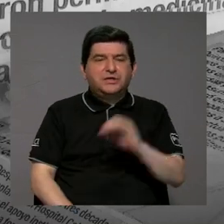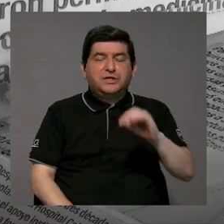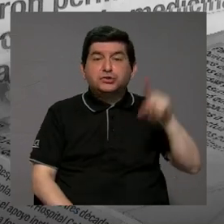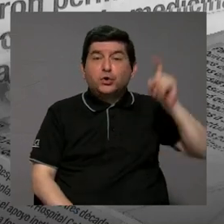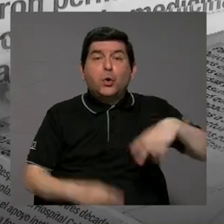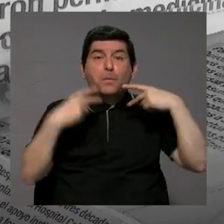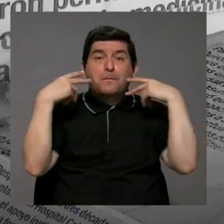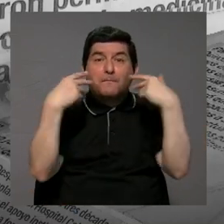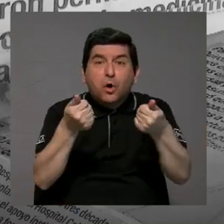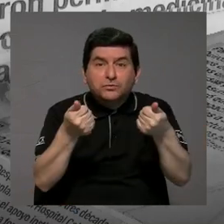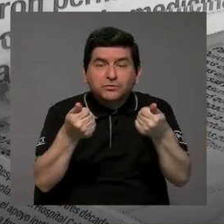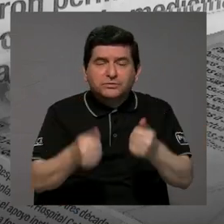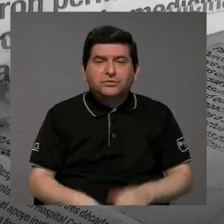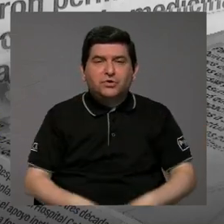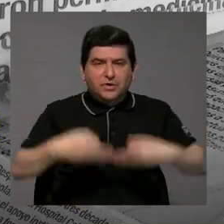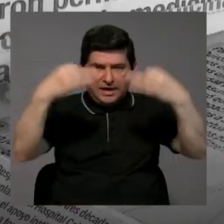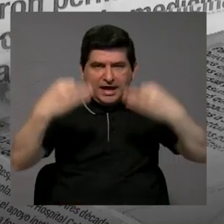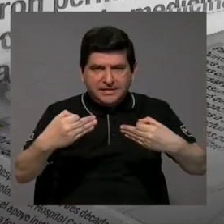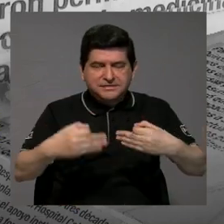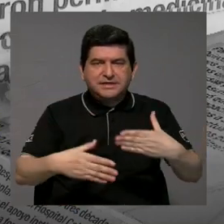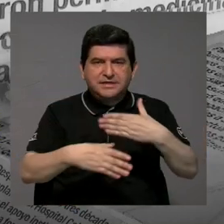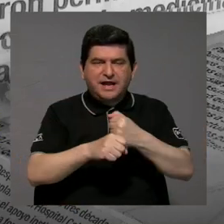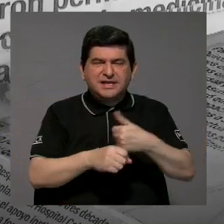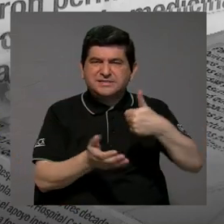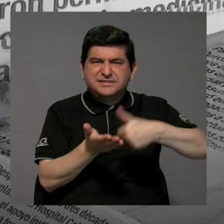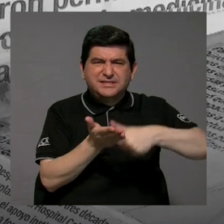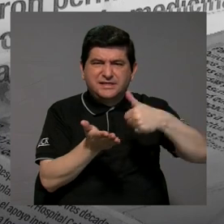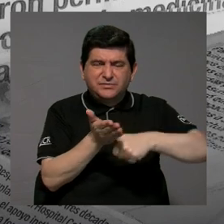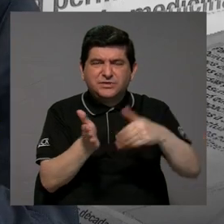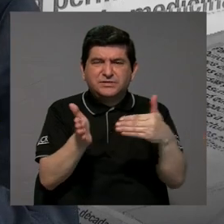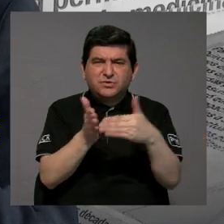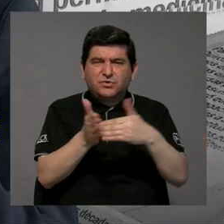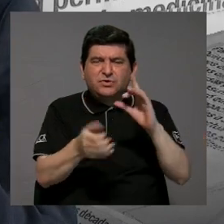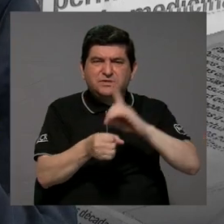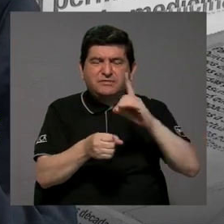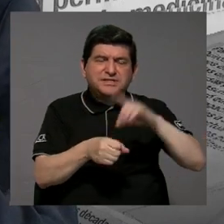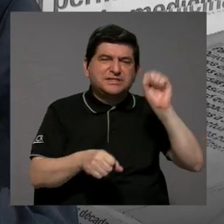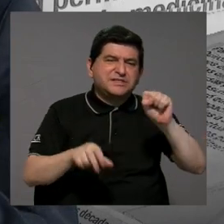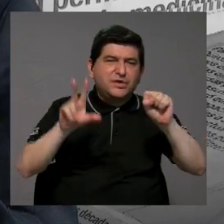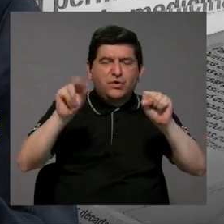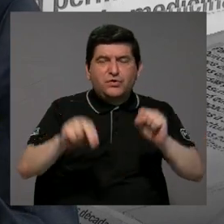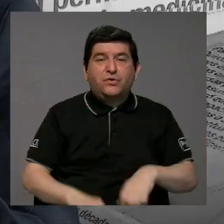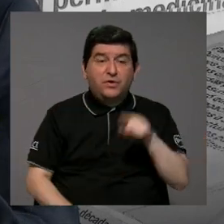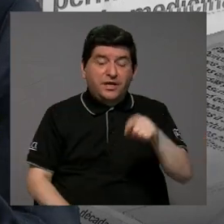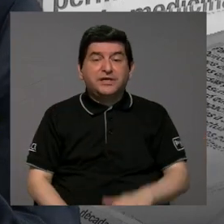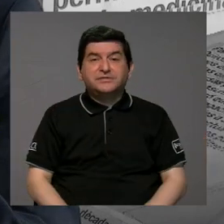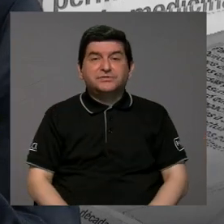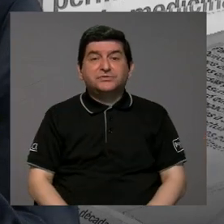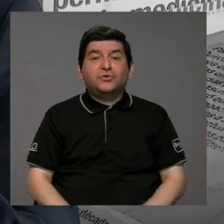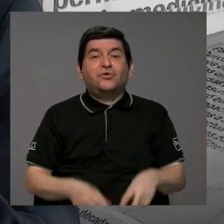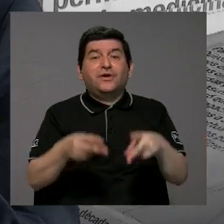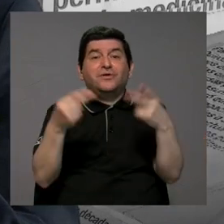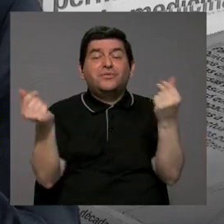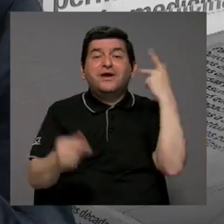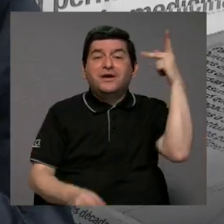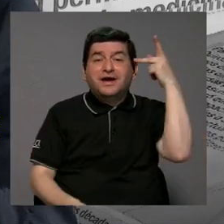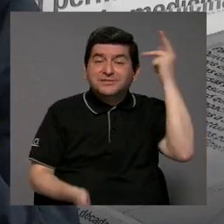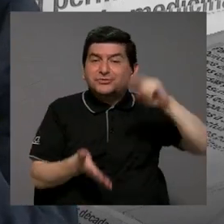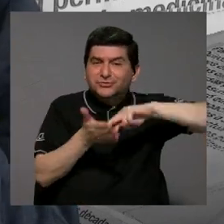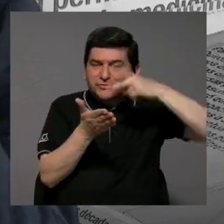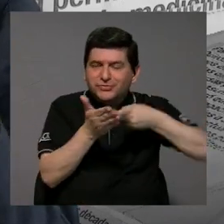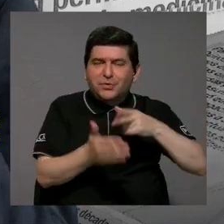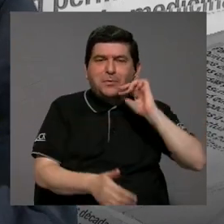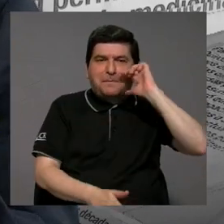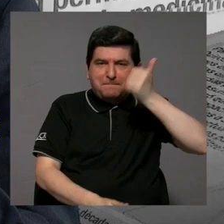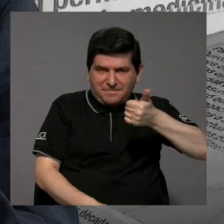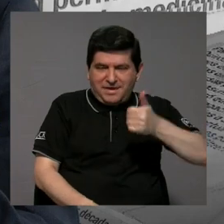punto o urgentes que decidir si se hace la reelección o no. Y eso implica un gasto de capital político. Imagínese